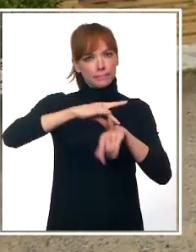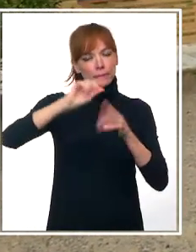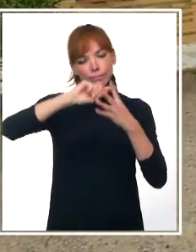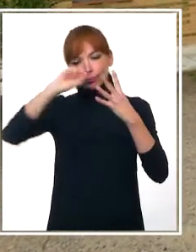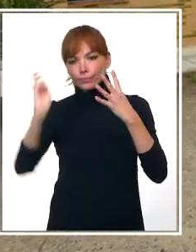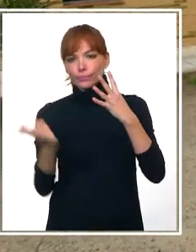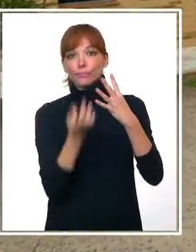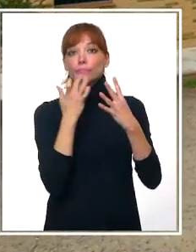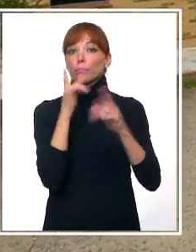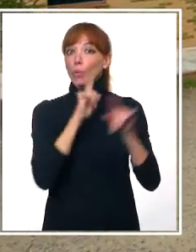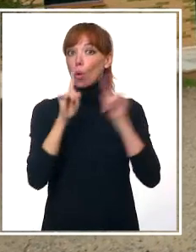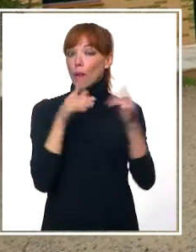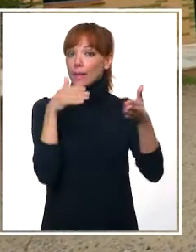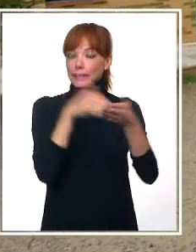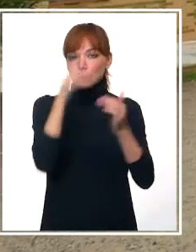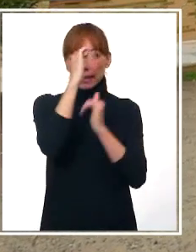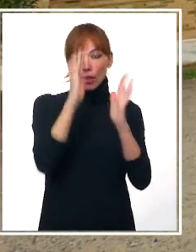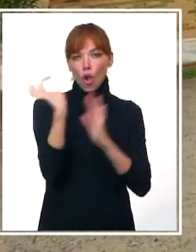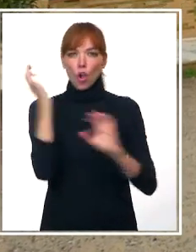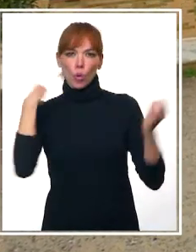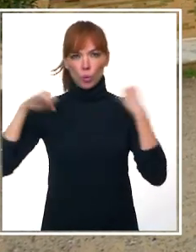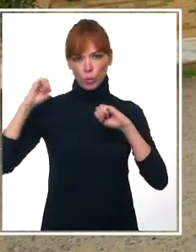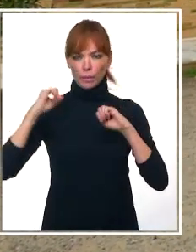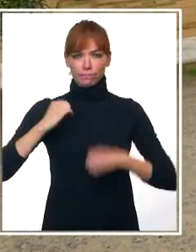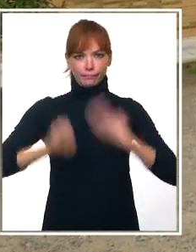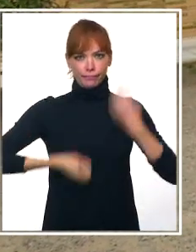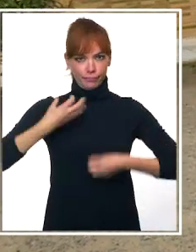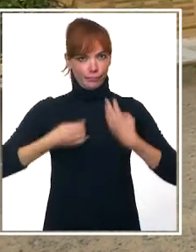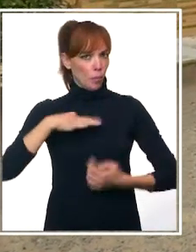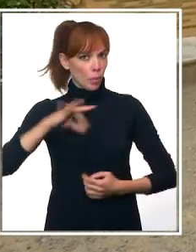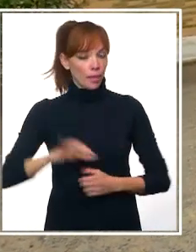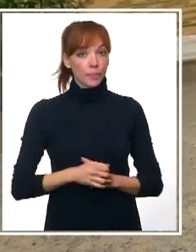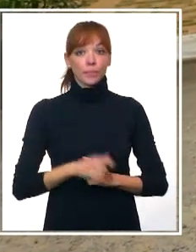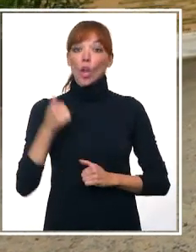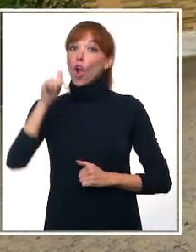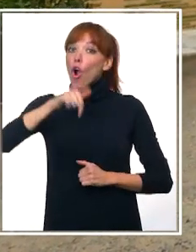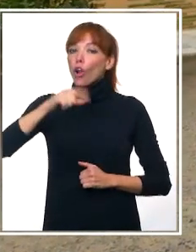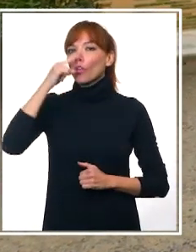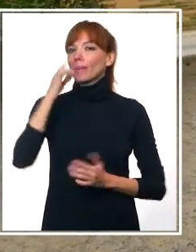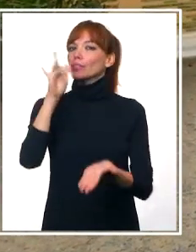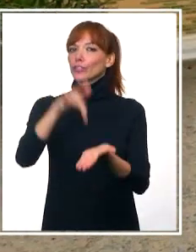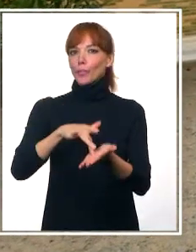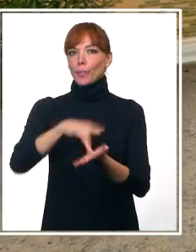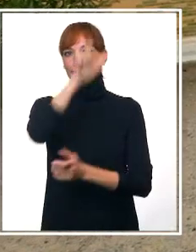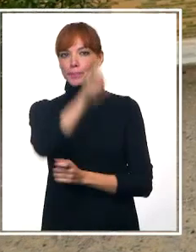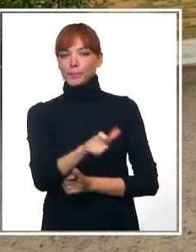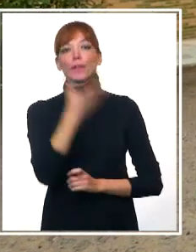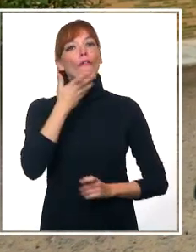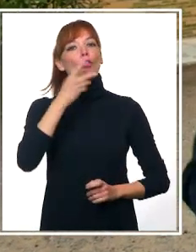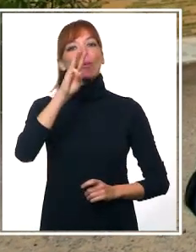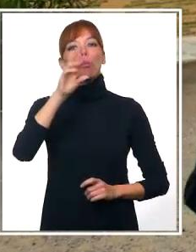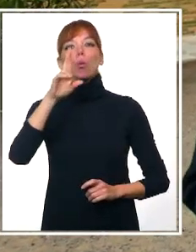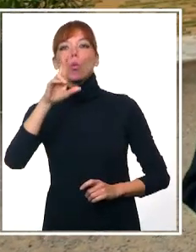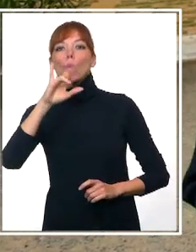prestar atención hasta conductas impulsivas. Hoy hemos venido a Don Benito para conocer a Puri, madre de una joven con ese rastorno,